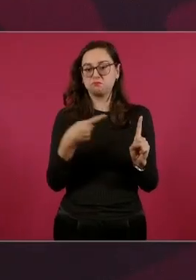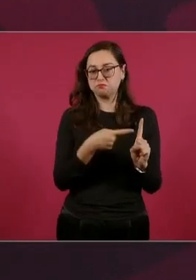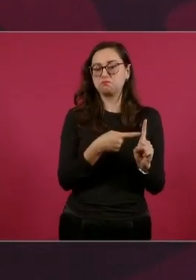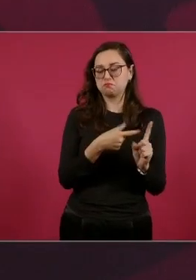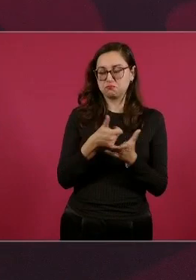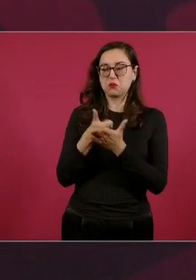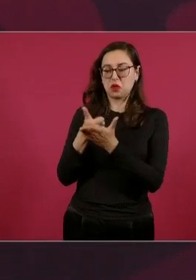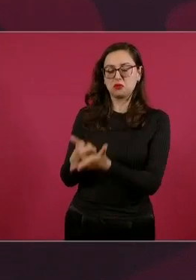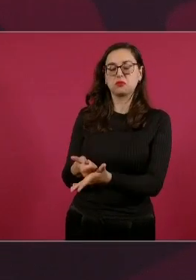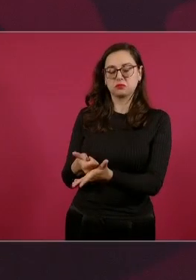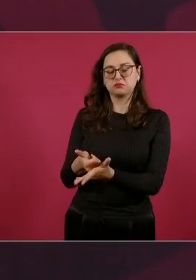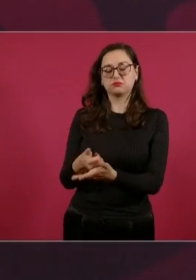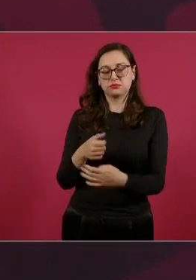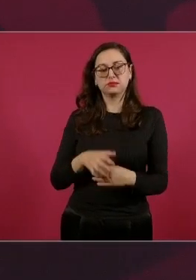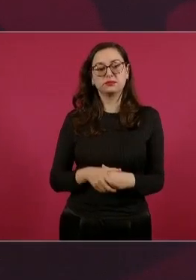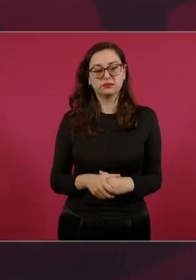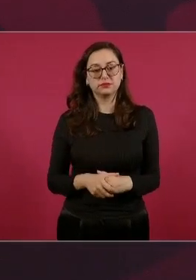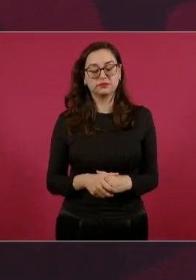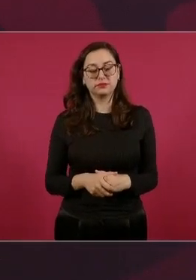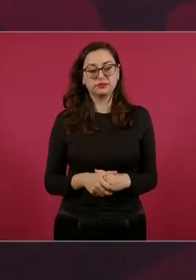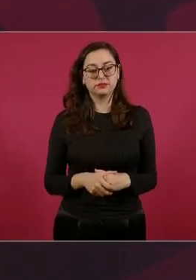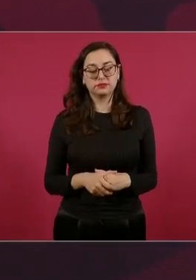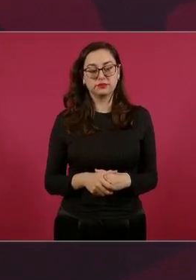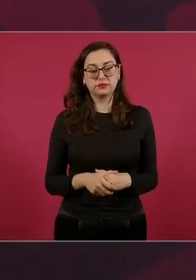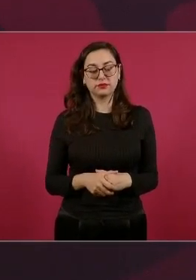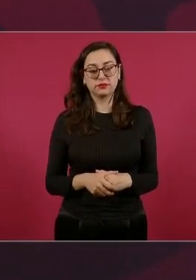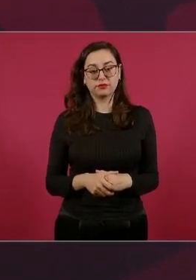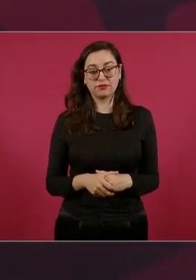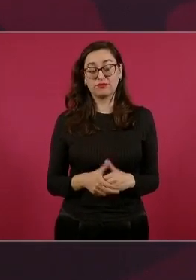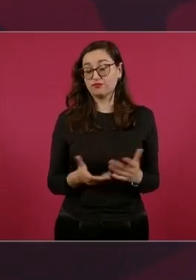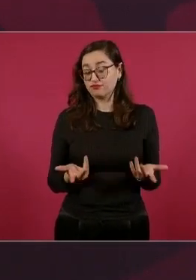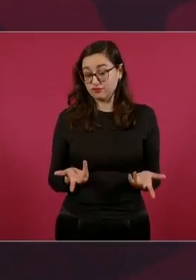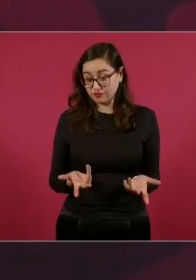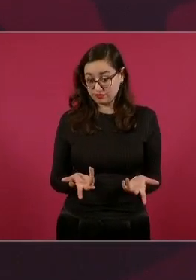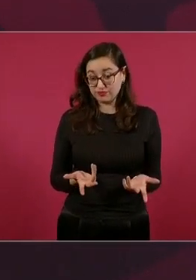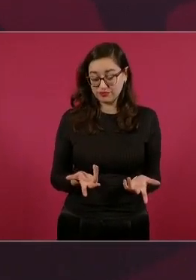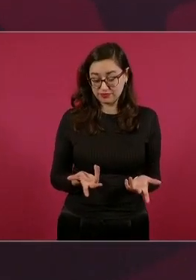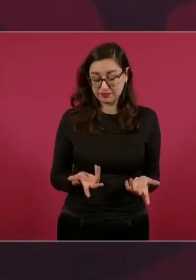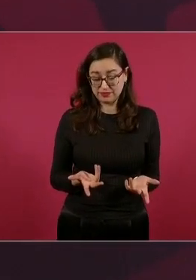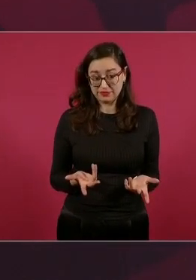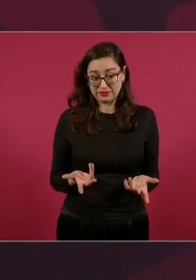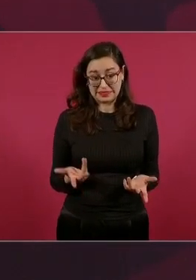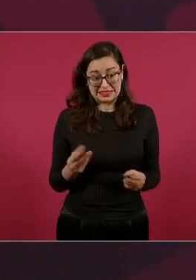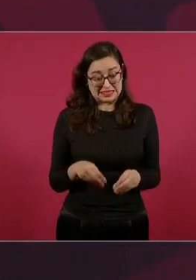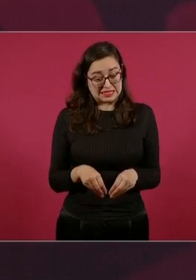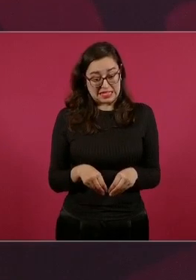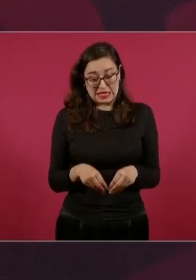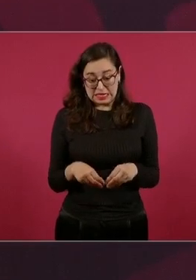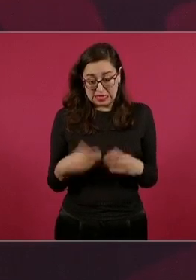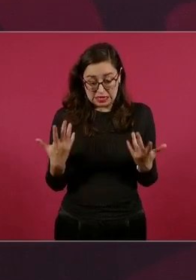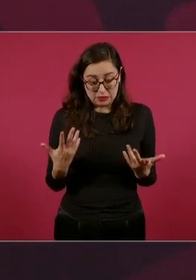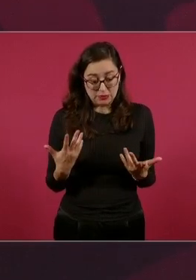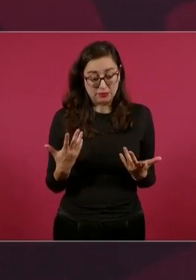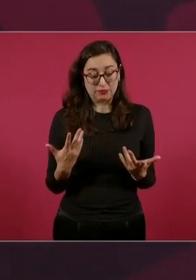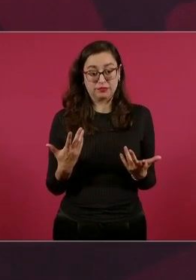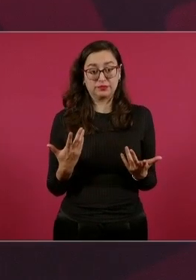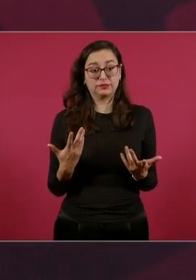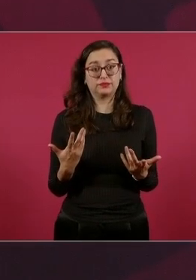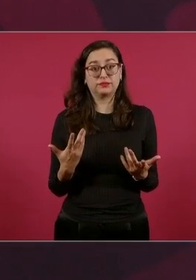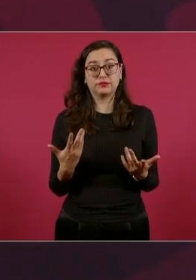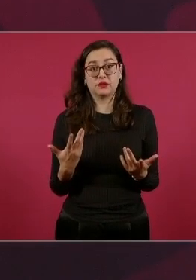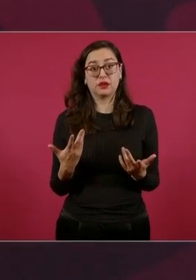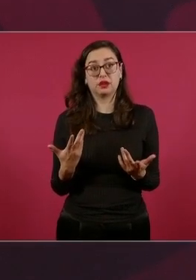presidente Carter. Claro, había en ese entonces en